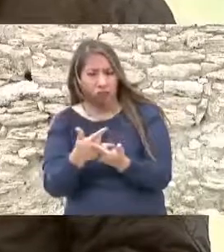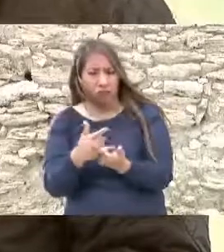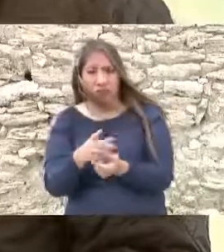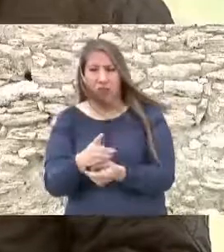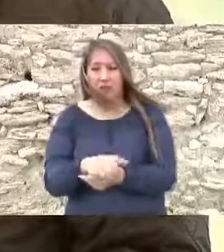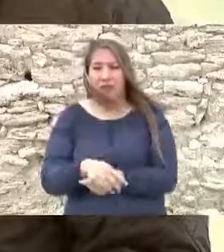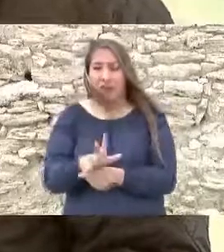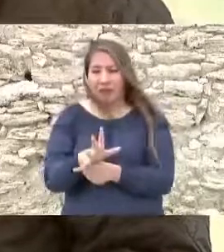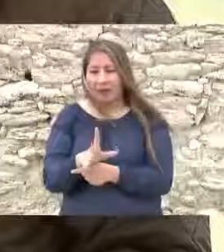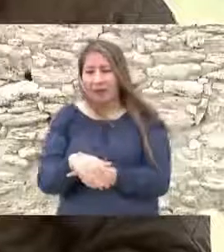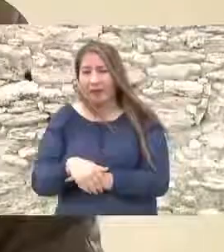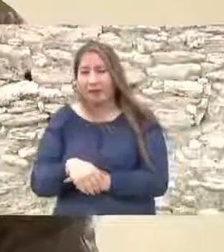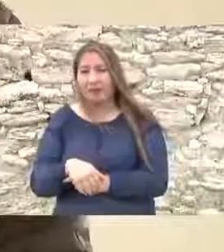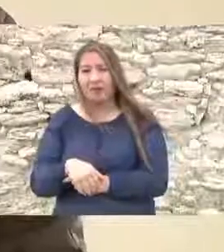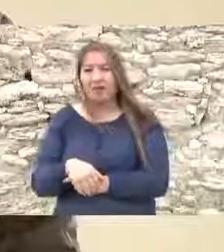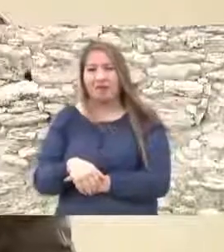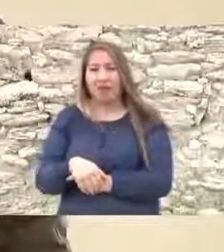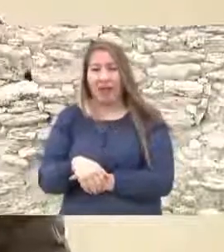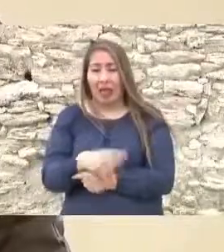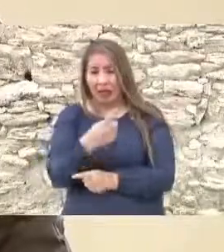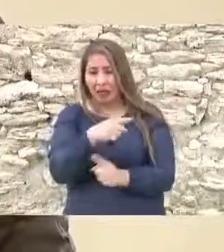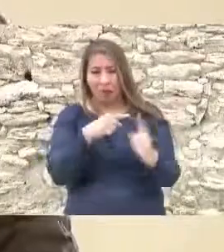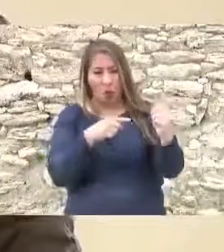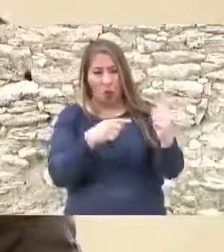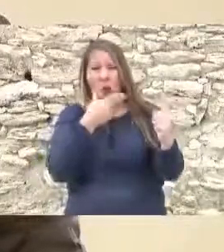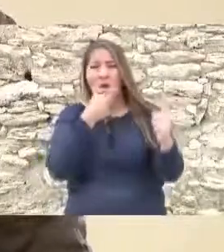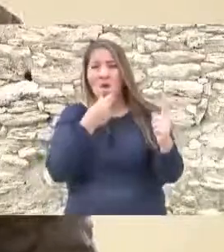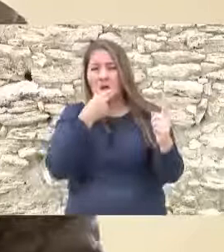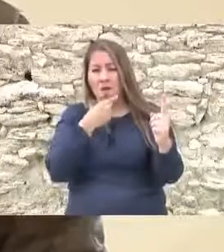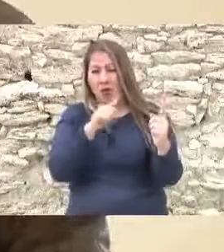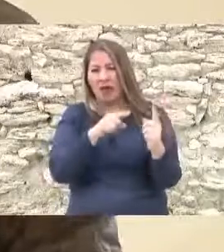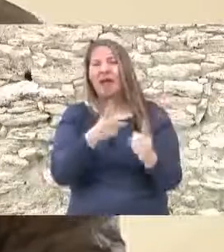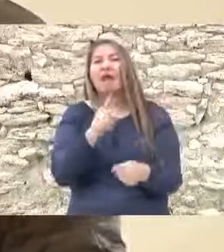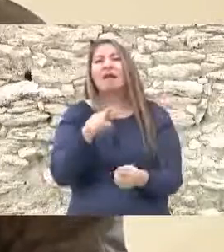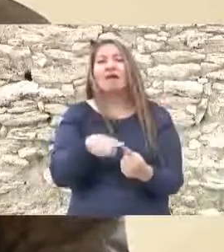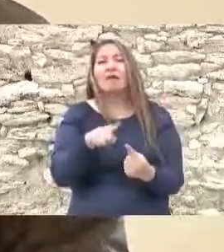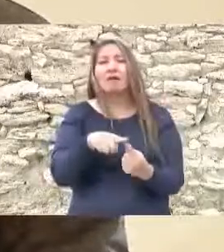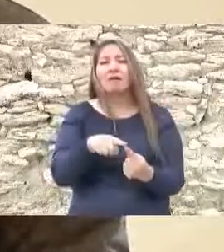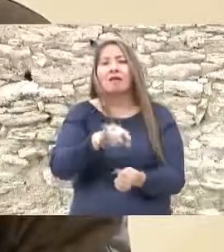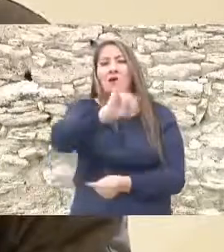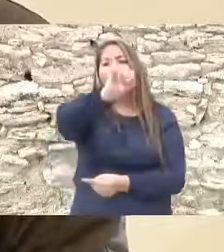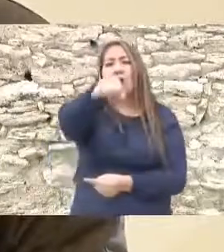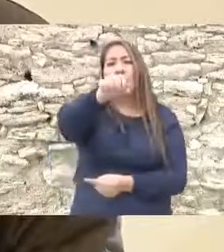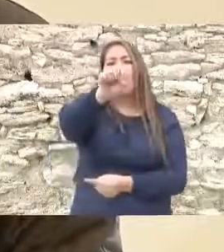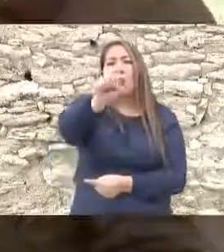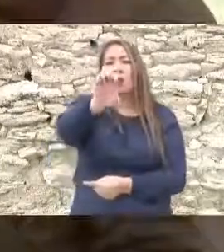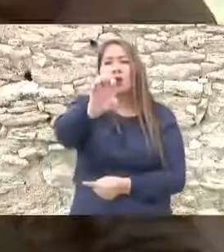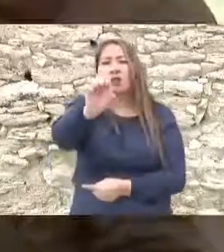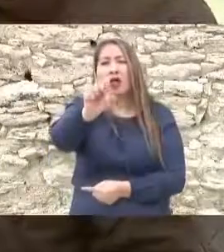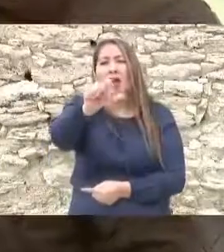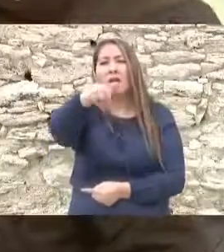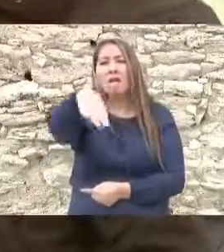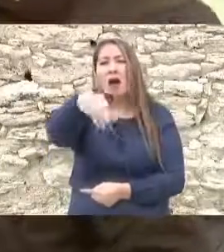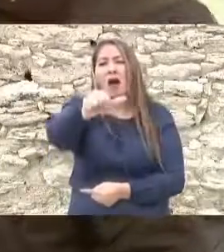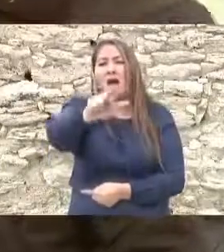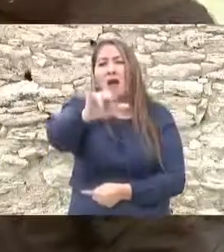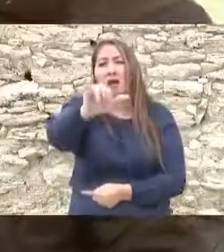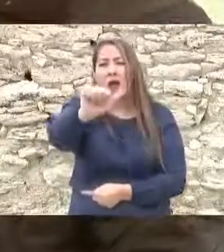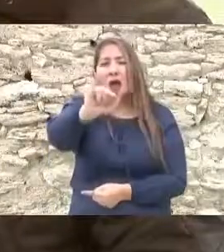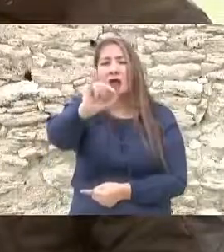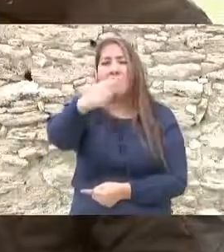dirección del movimiento liberal ese personaje era José María Iglesias que